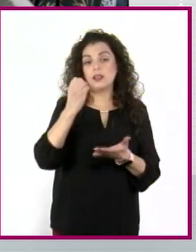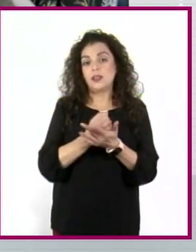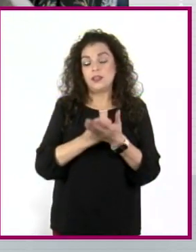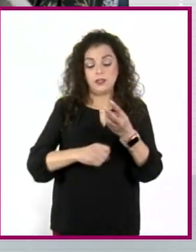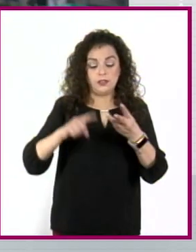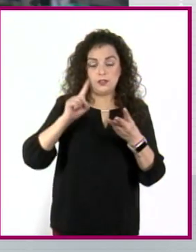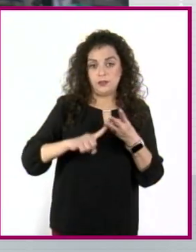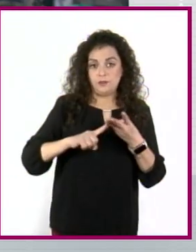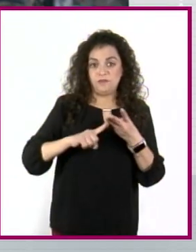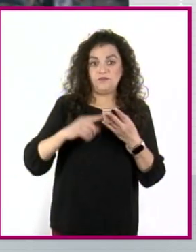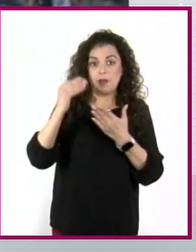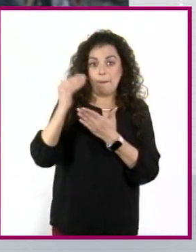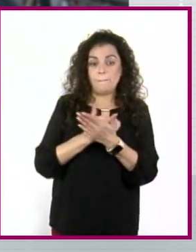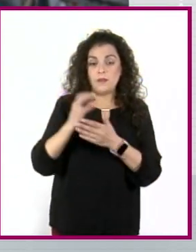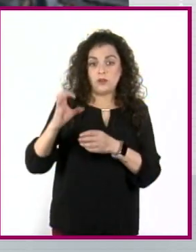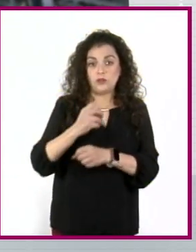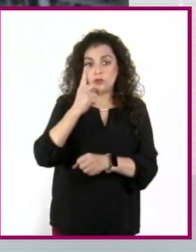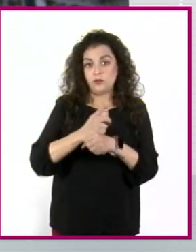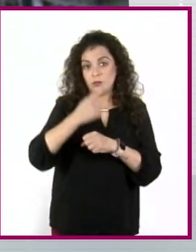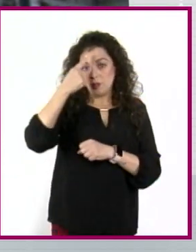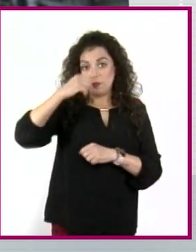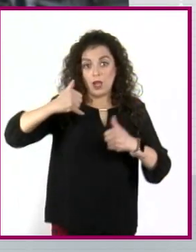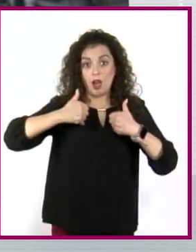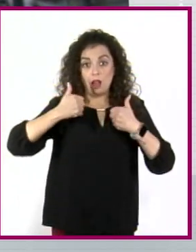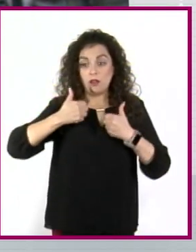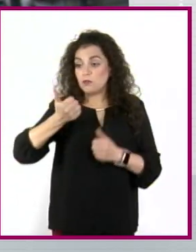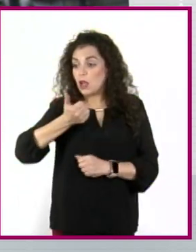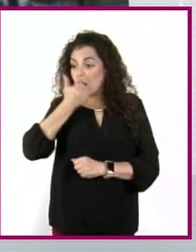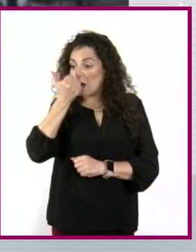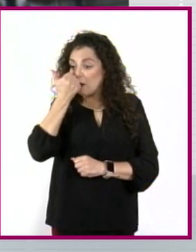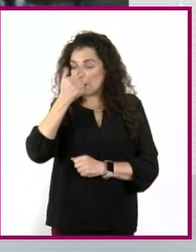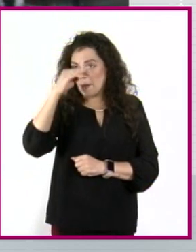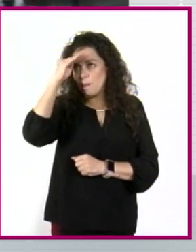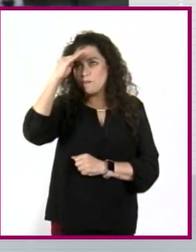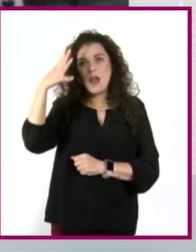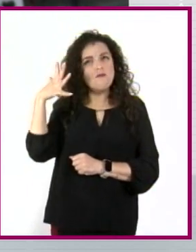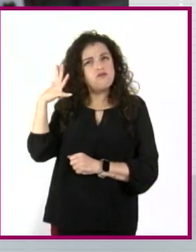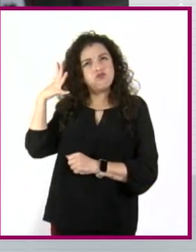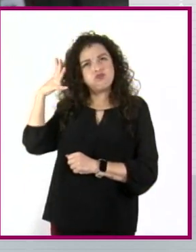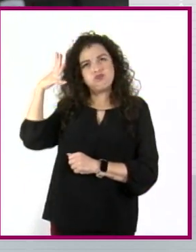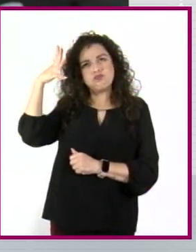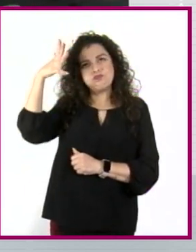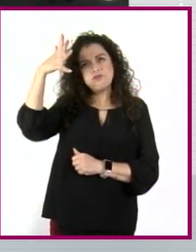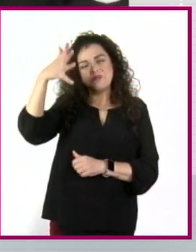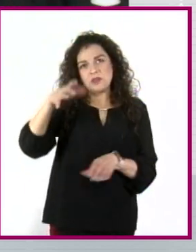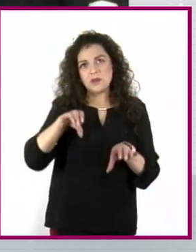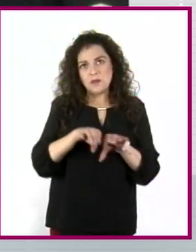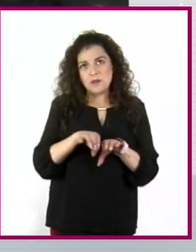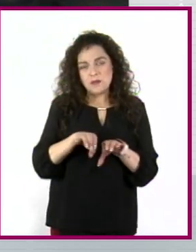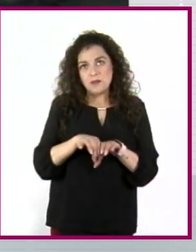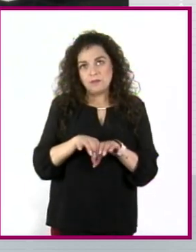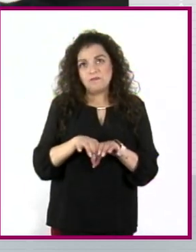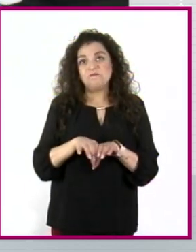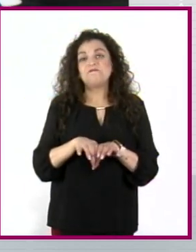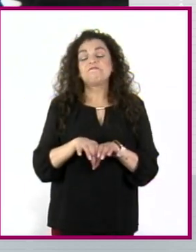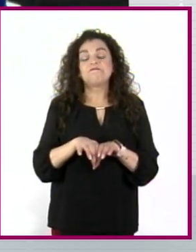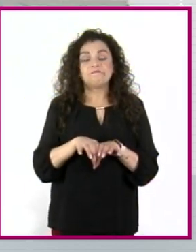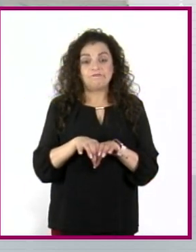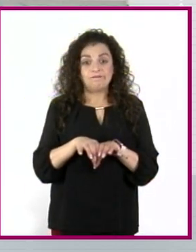posibilidades del estudiante de proyectarse de una manera más